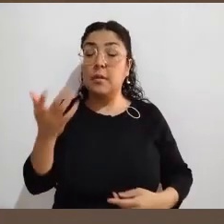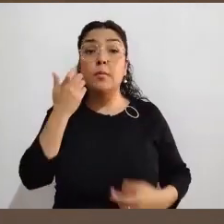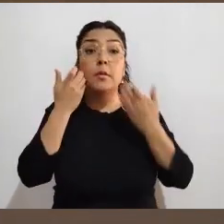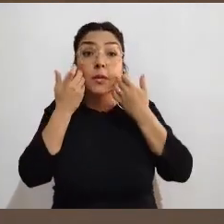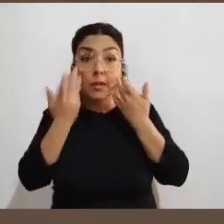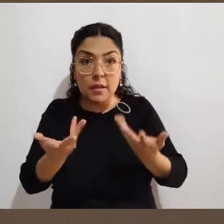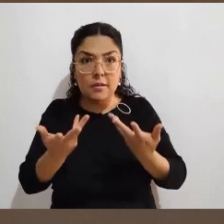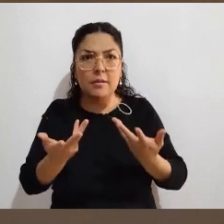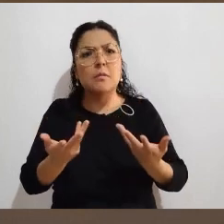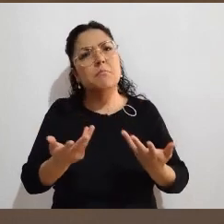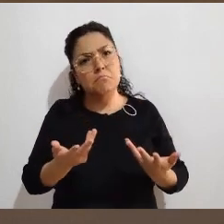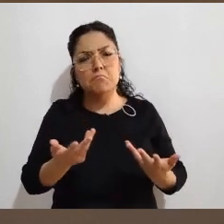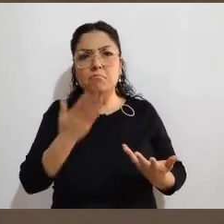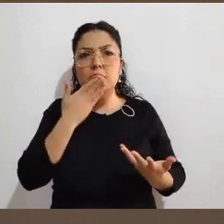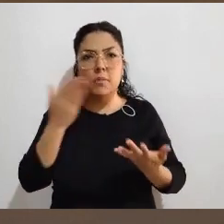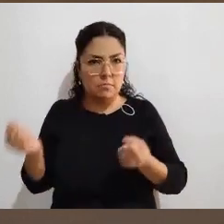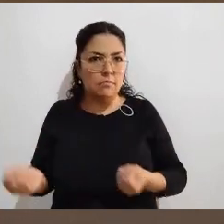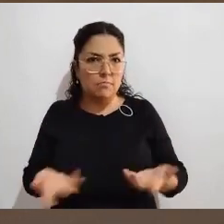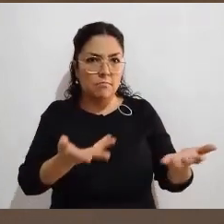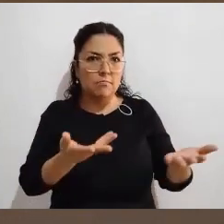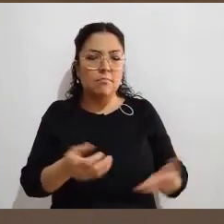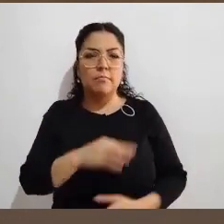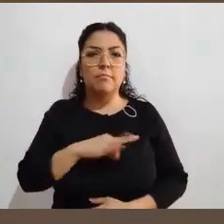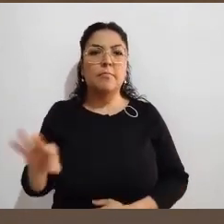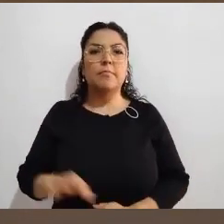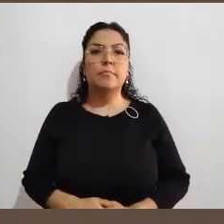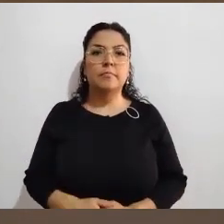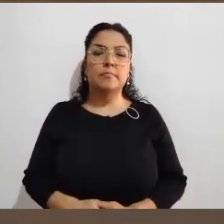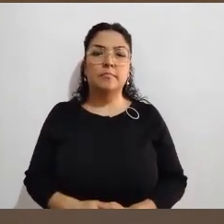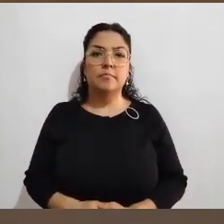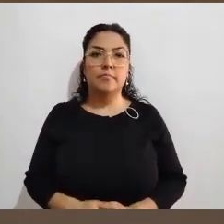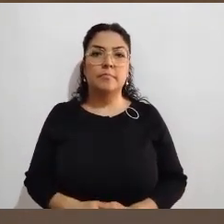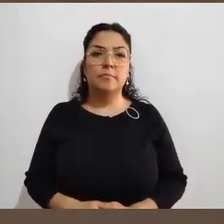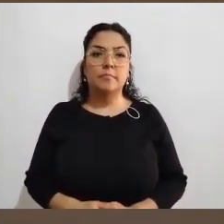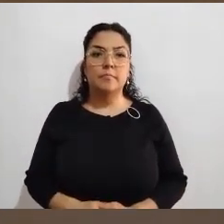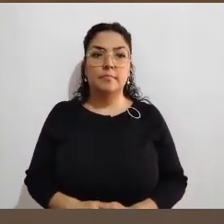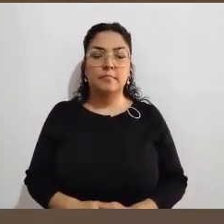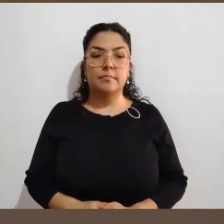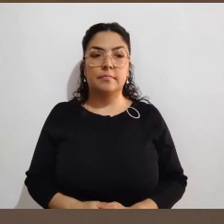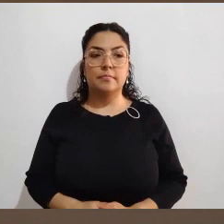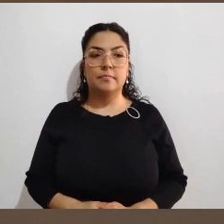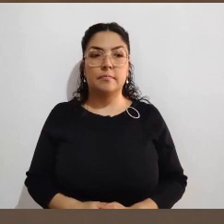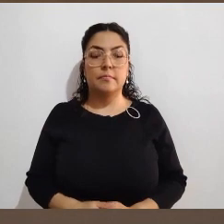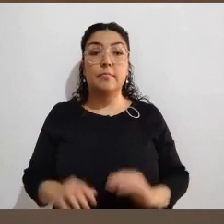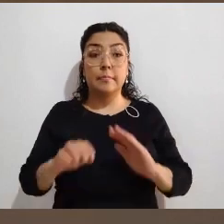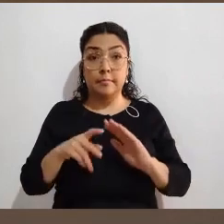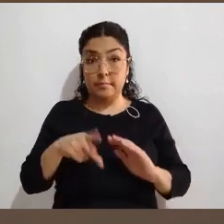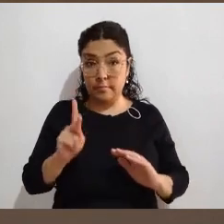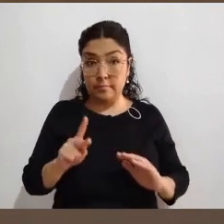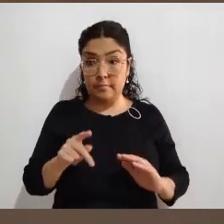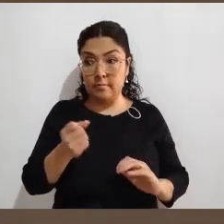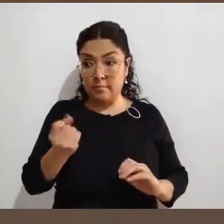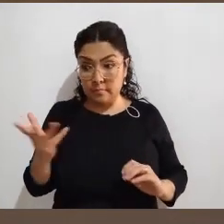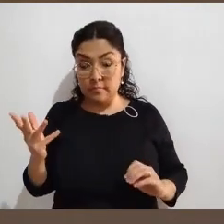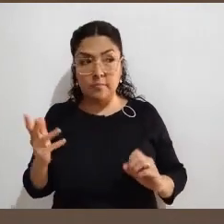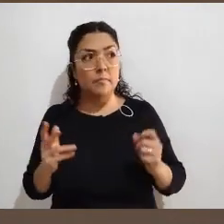una observación más profesional. Pero no demerita en forma alguna la observación que hace usted como